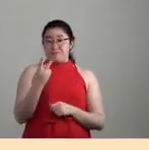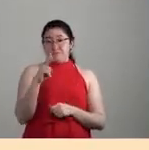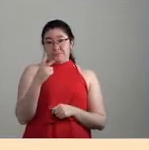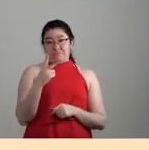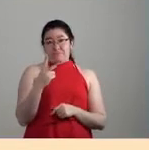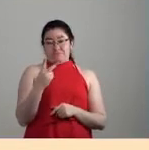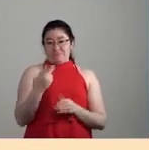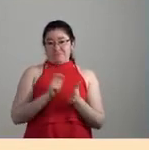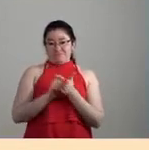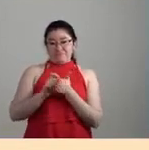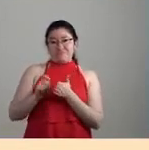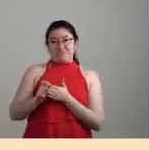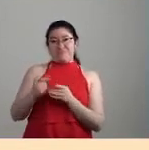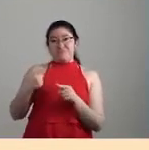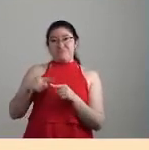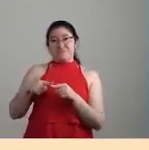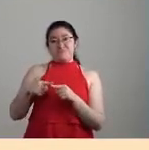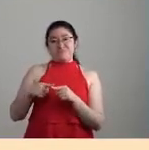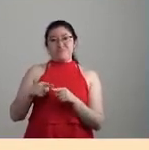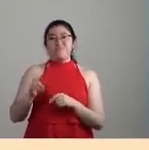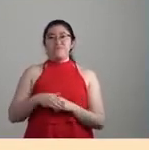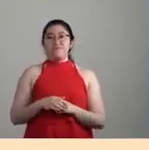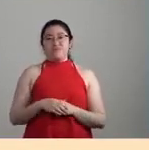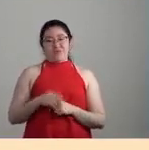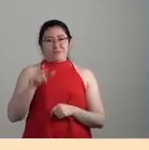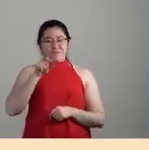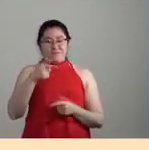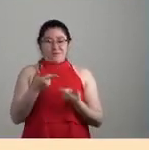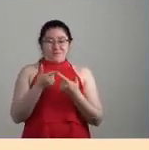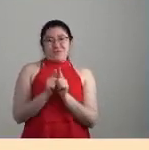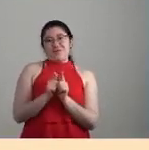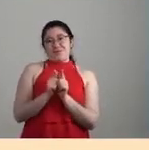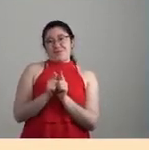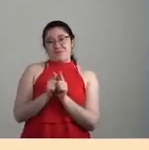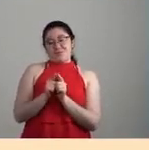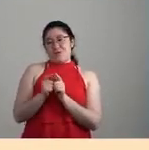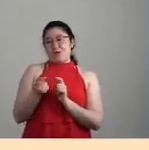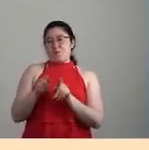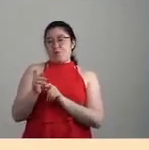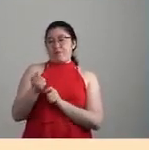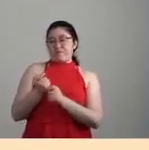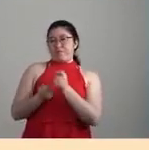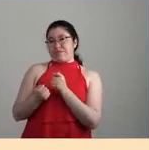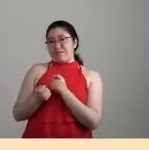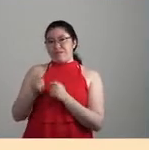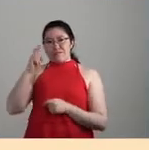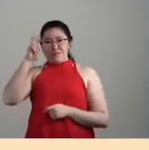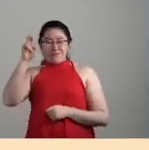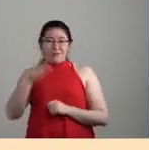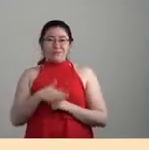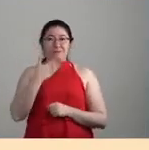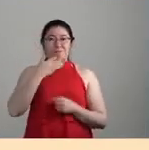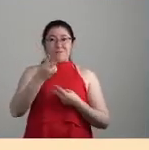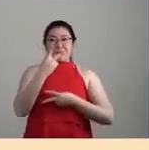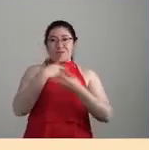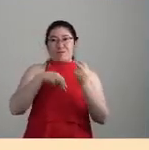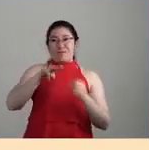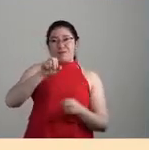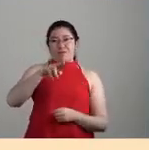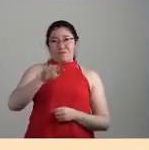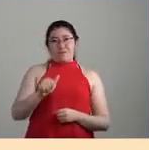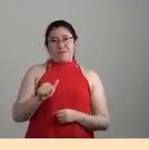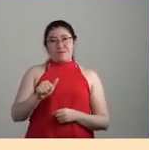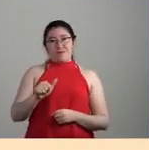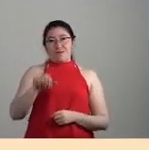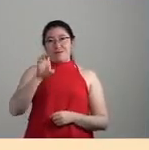realizadas por Traficantes de Sueños. Doy la bienvenida a Mina y Emanuel. Y para comenzar este